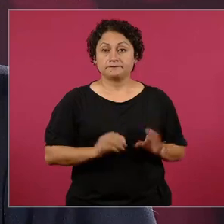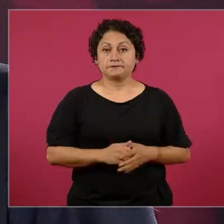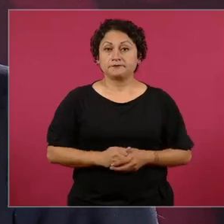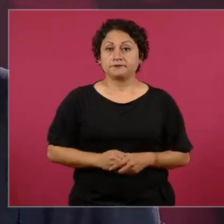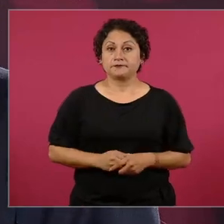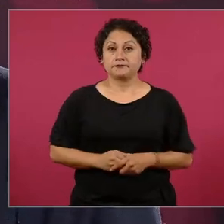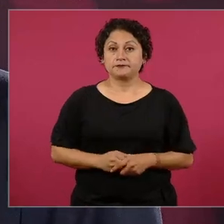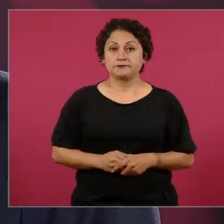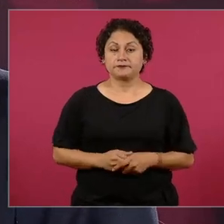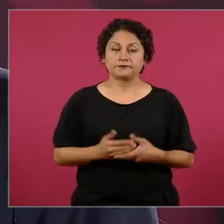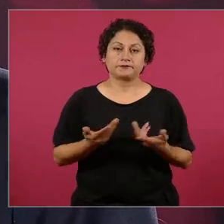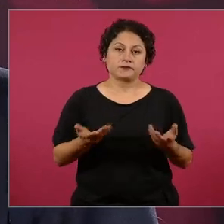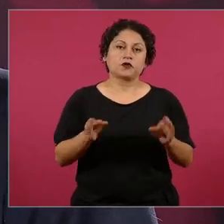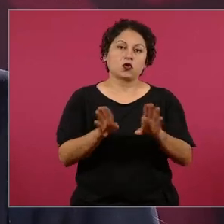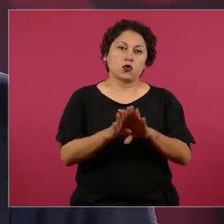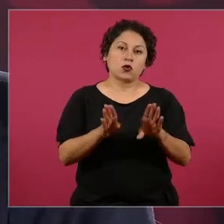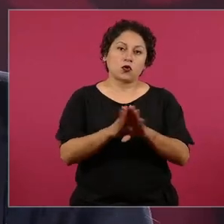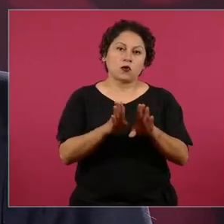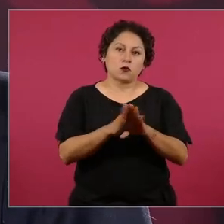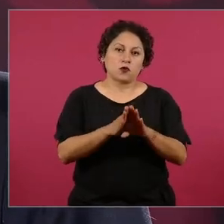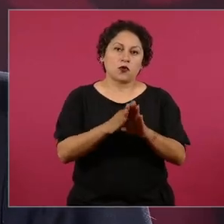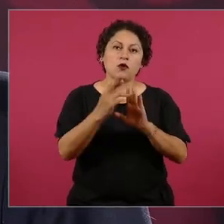que es como leerle la cartilla